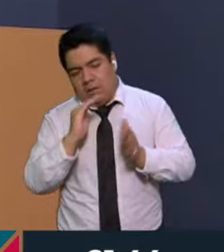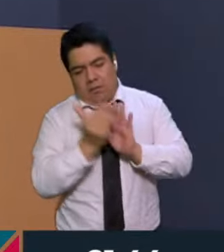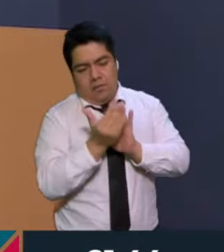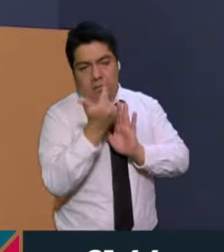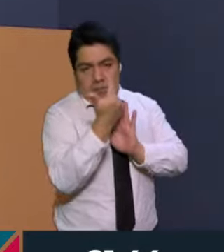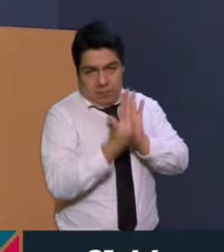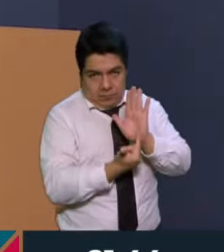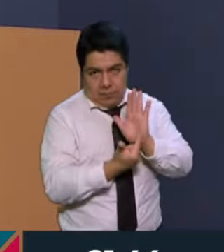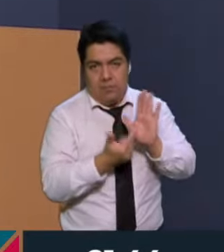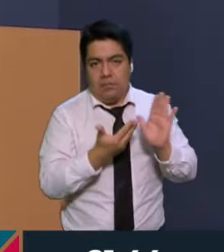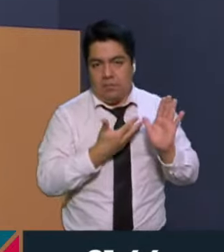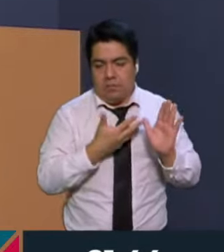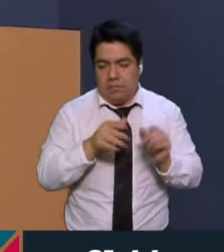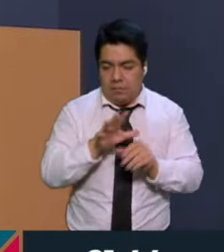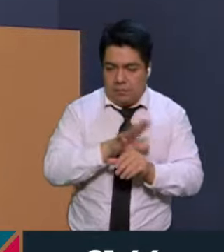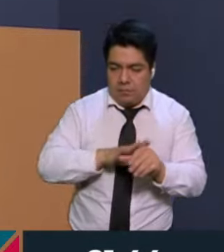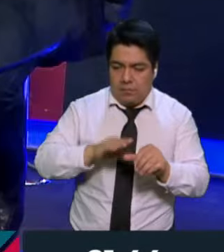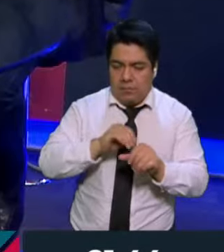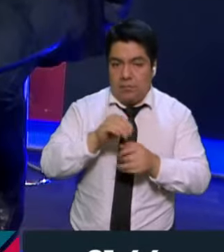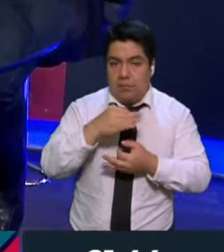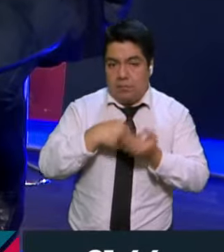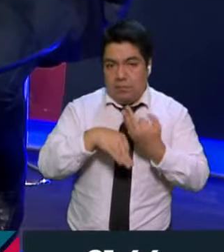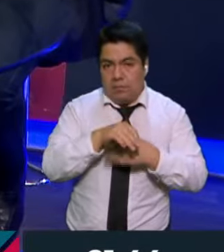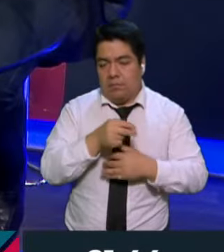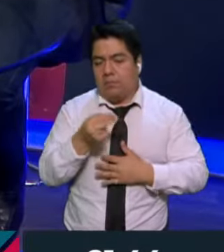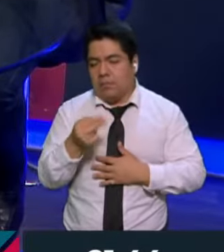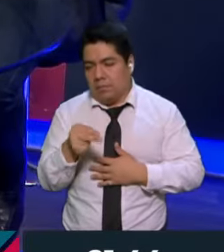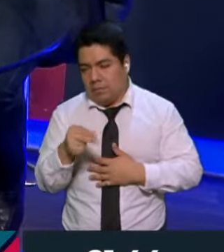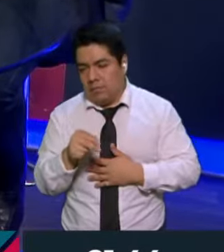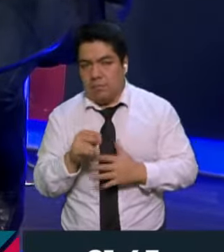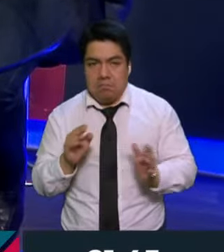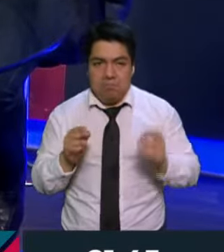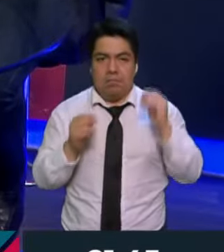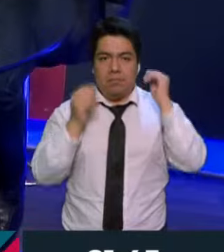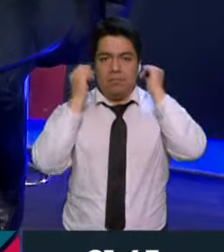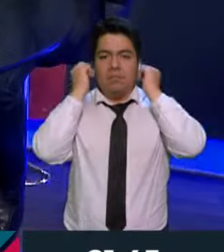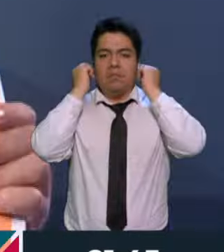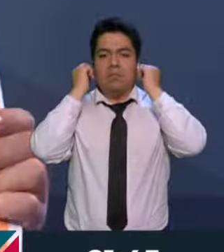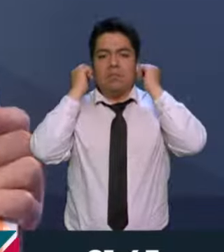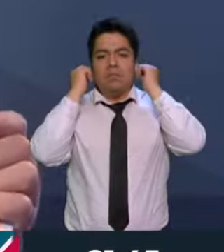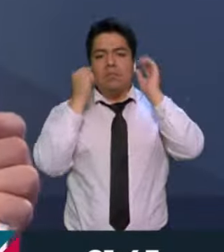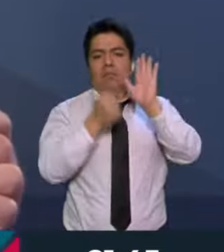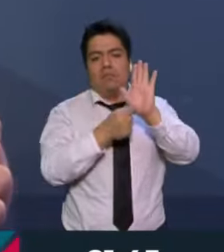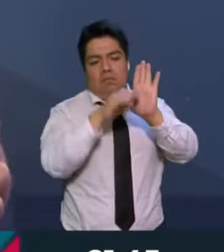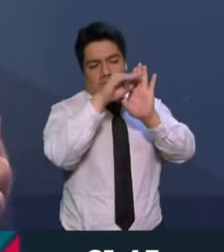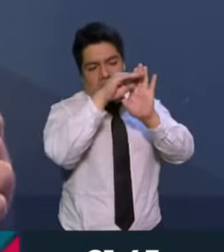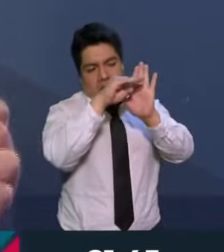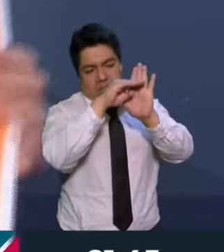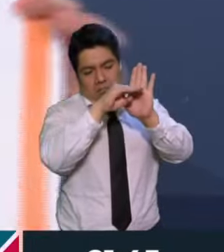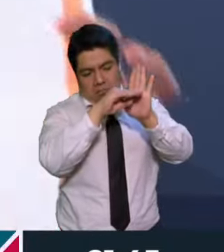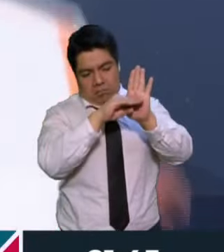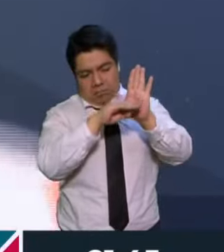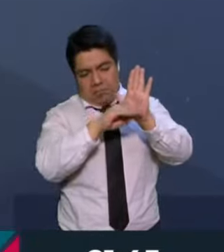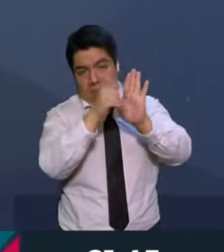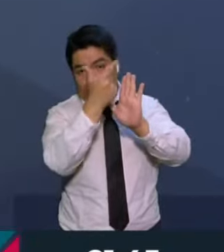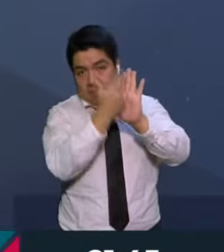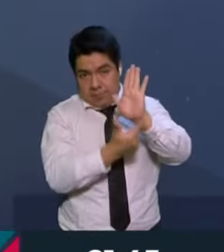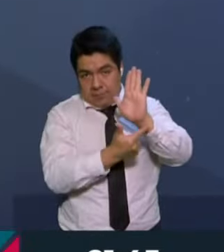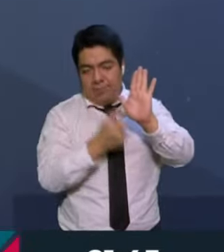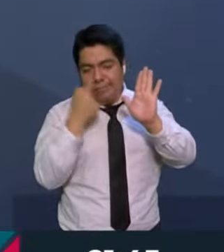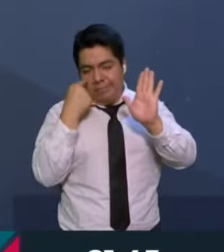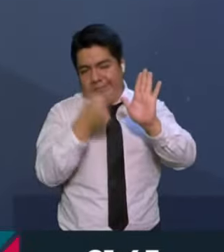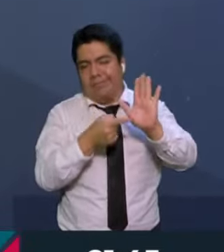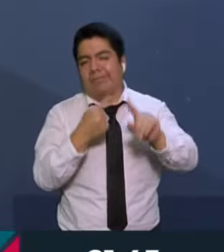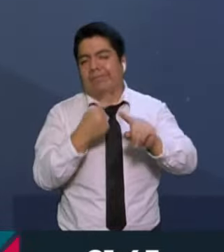reverso viene la lista con todos los nombres. Entonces aparece así y ahí ustedes pueden encontrar quiénes son los